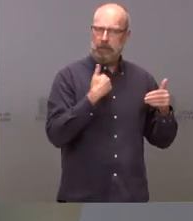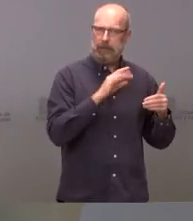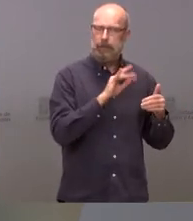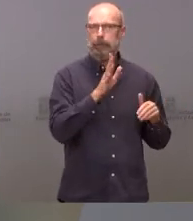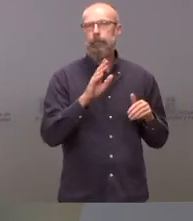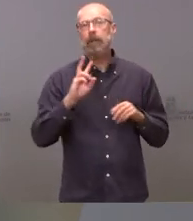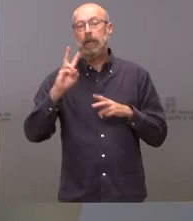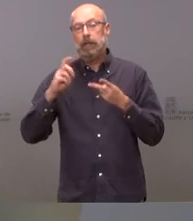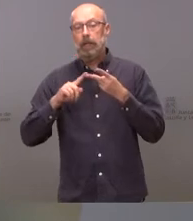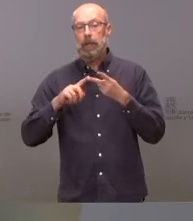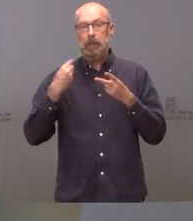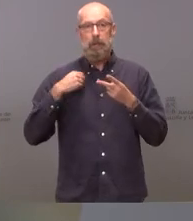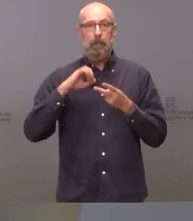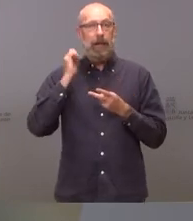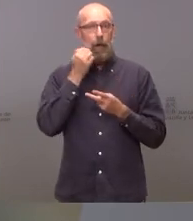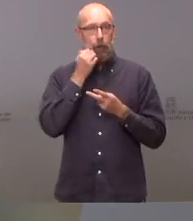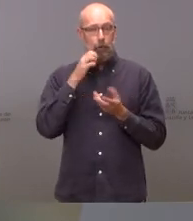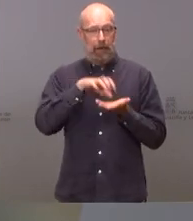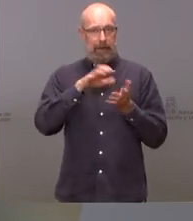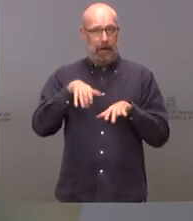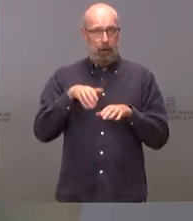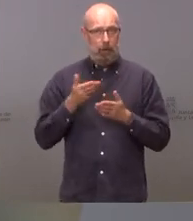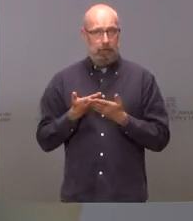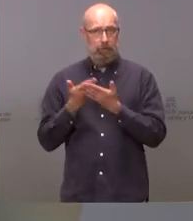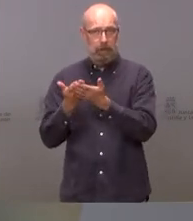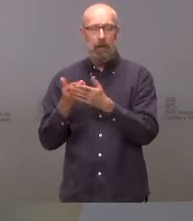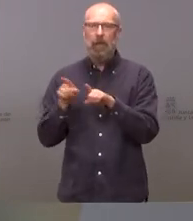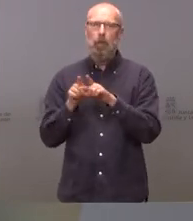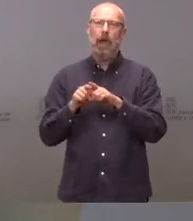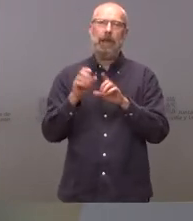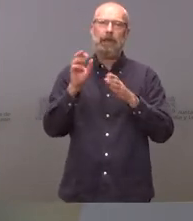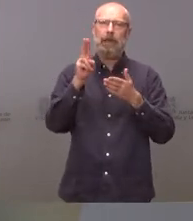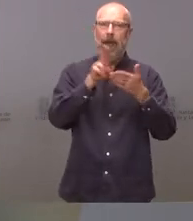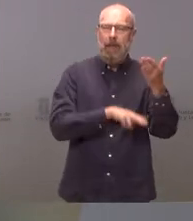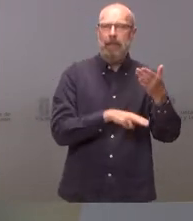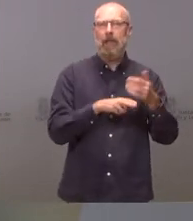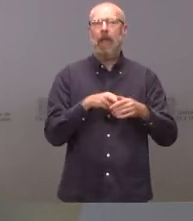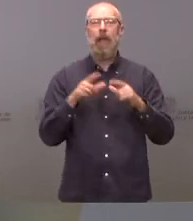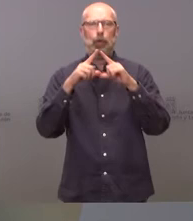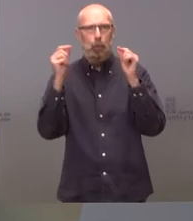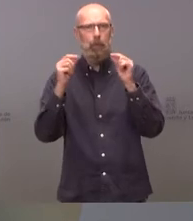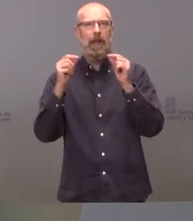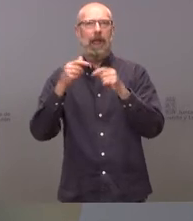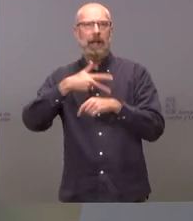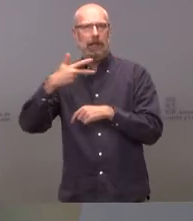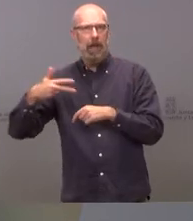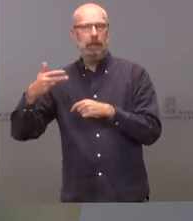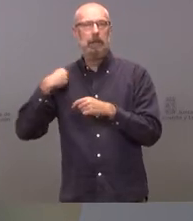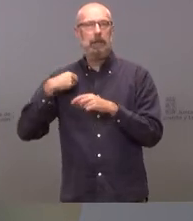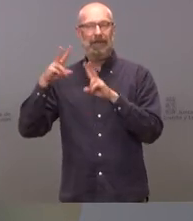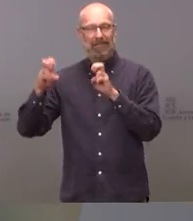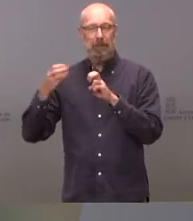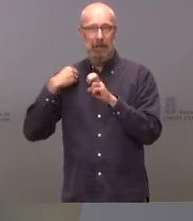recurso que hemos presentado Castilla y León igual que lo ha presentado Galicia, Asturias, Cantabria contra la Orden Ministerial de Inclusión de Lobo en el Expre